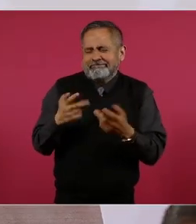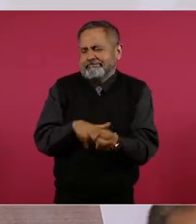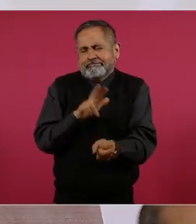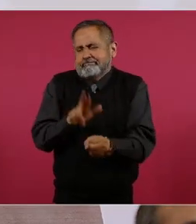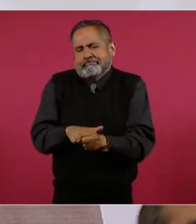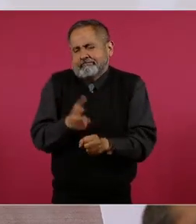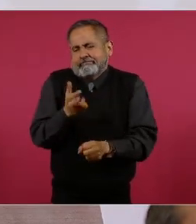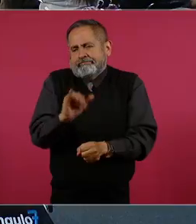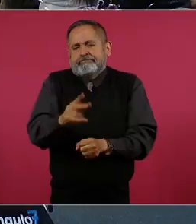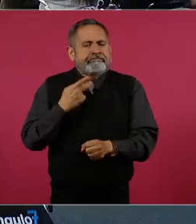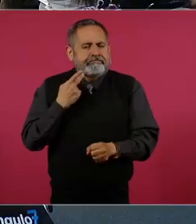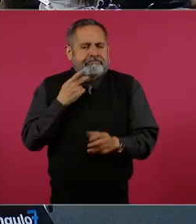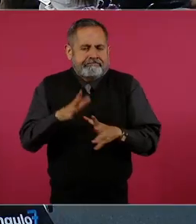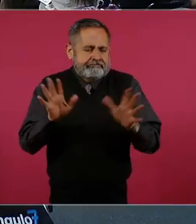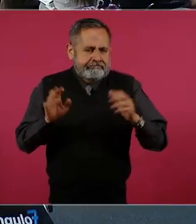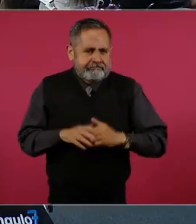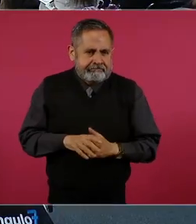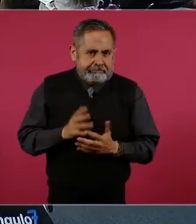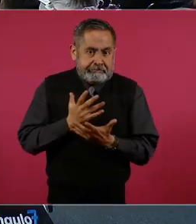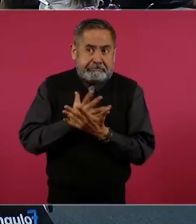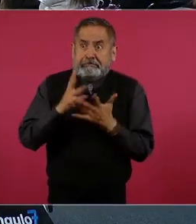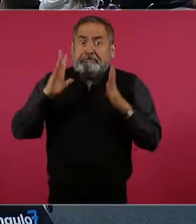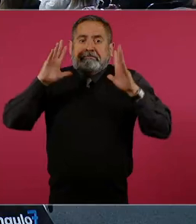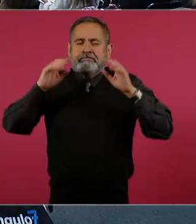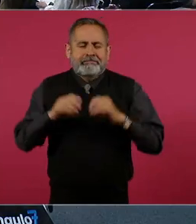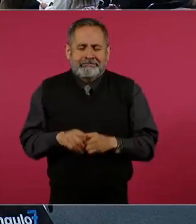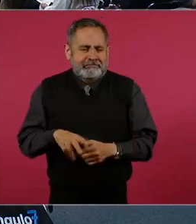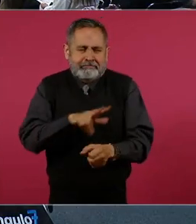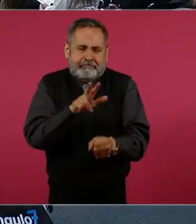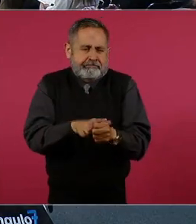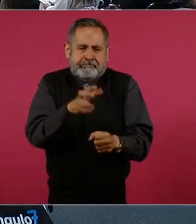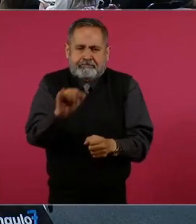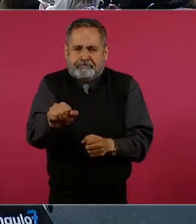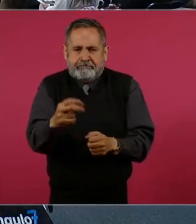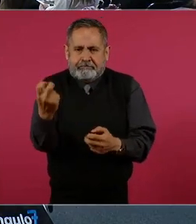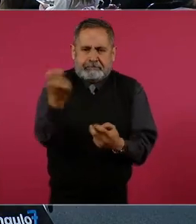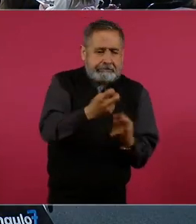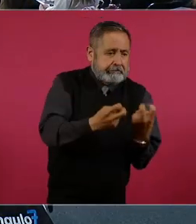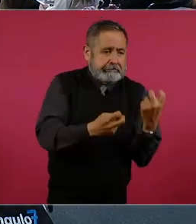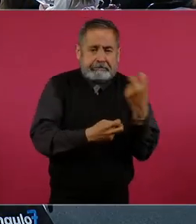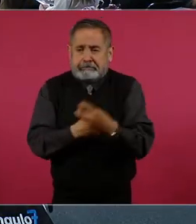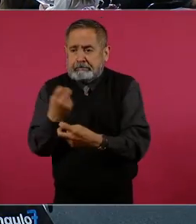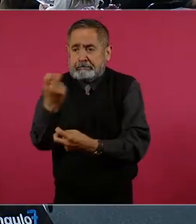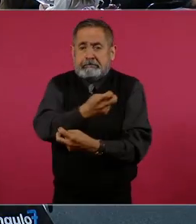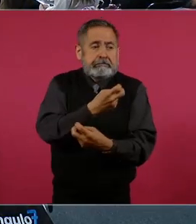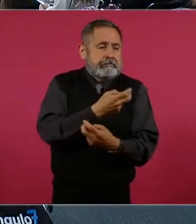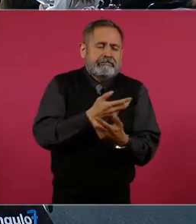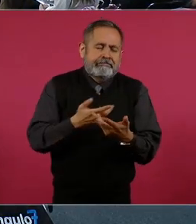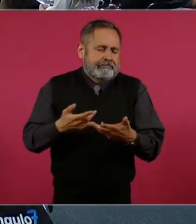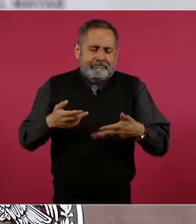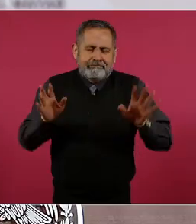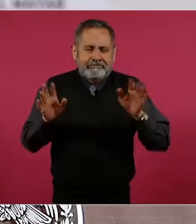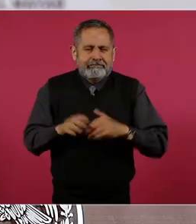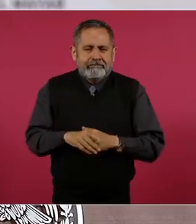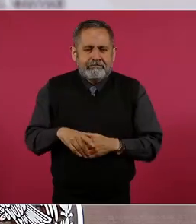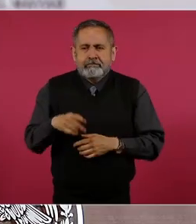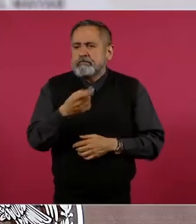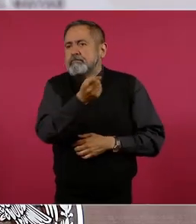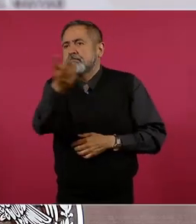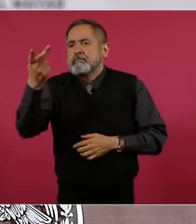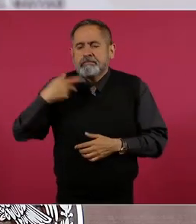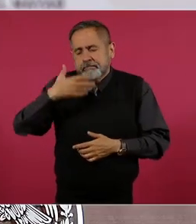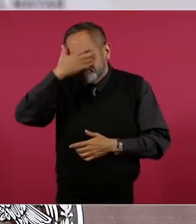alarmarnos, pero a lo mejor la gente no se entera,